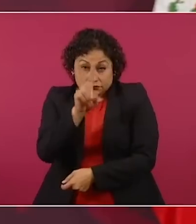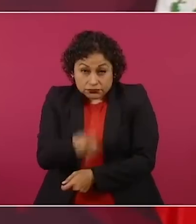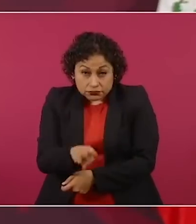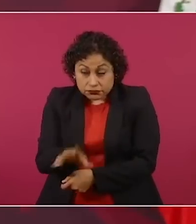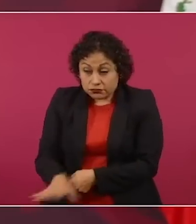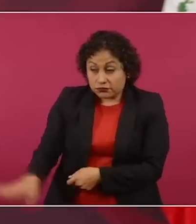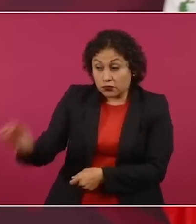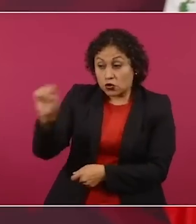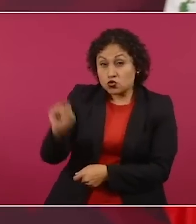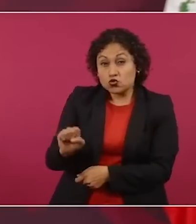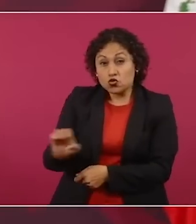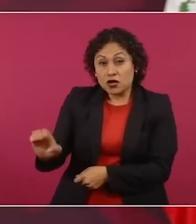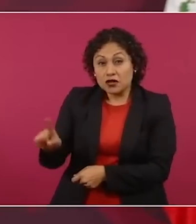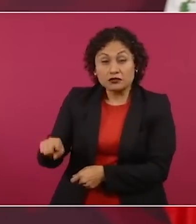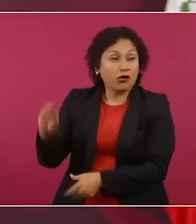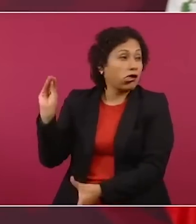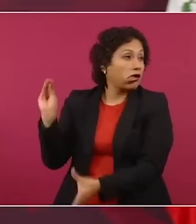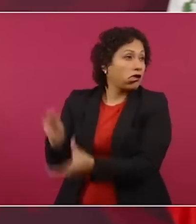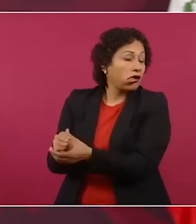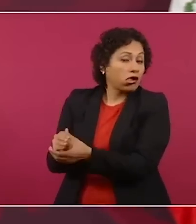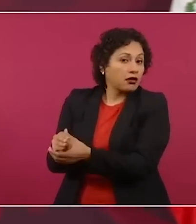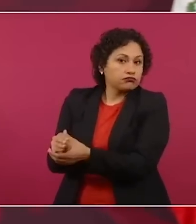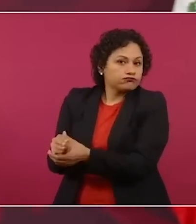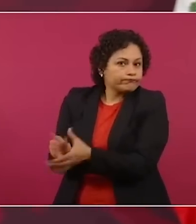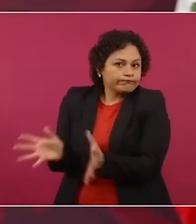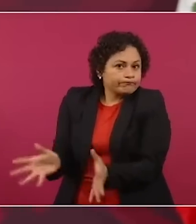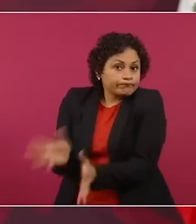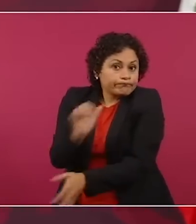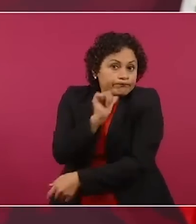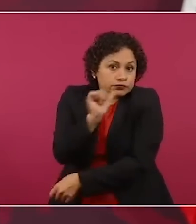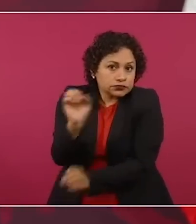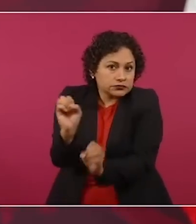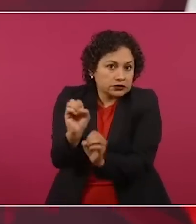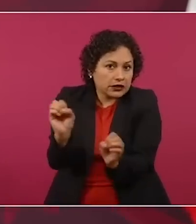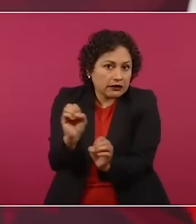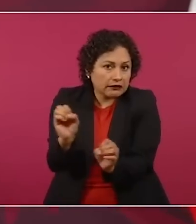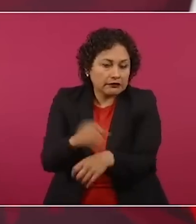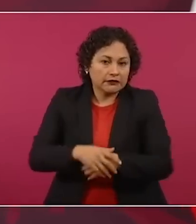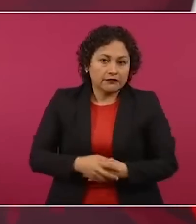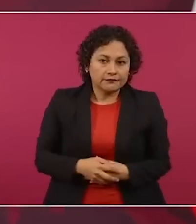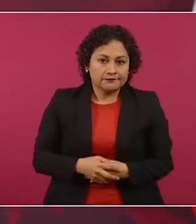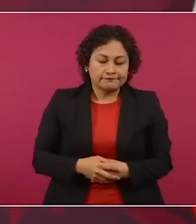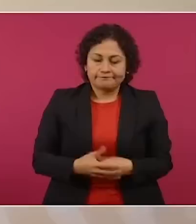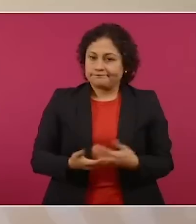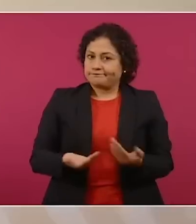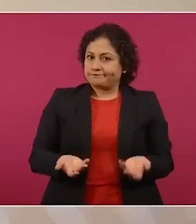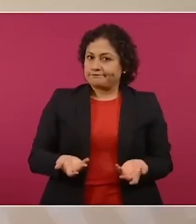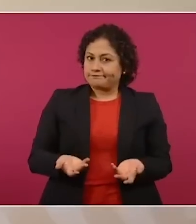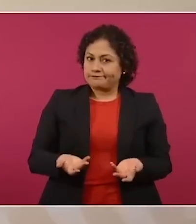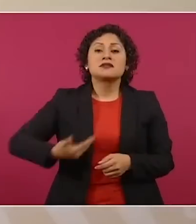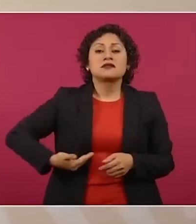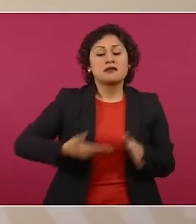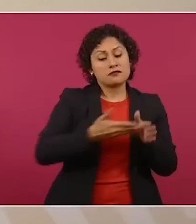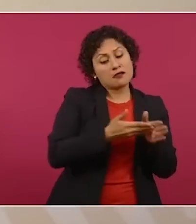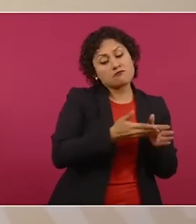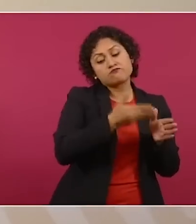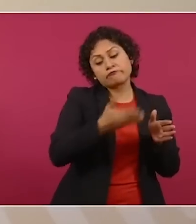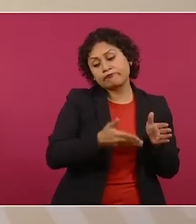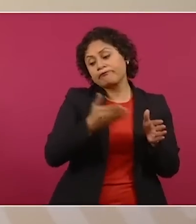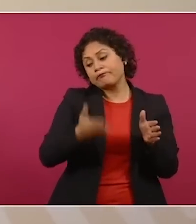sureste que ni siquiera concesionaron, pues no les importó